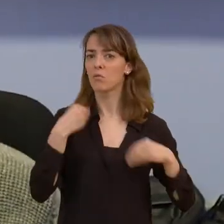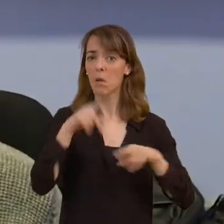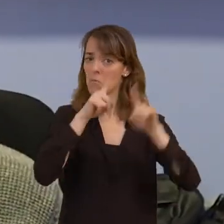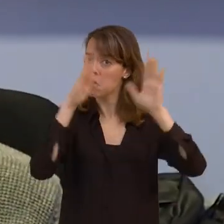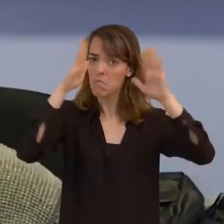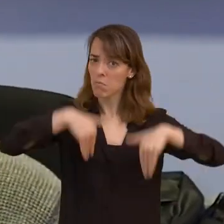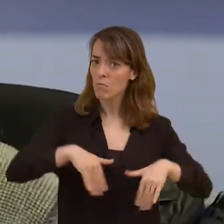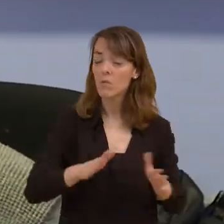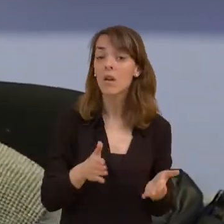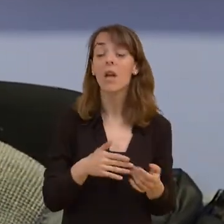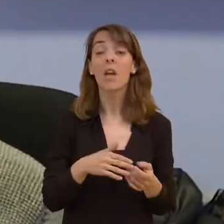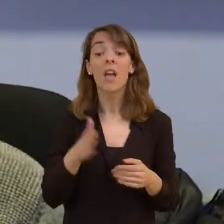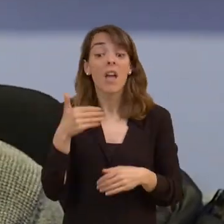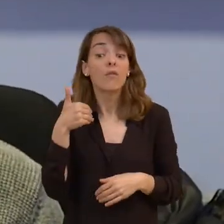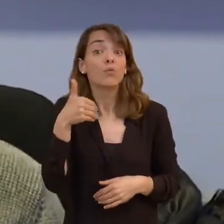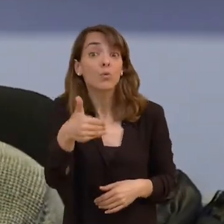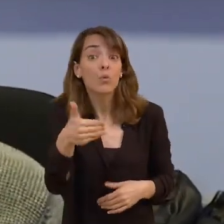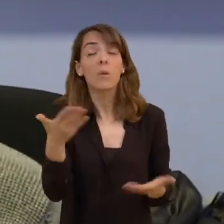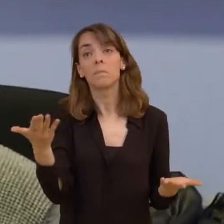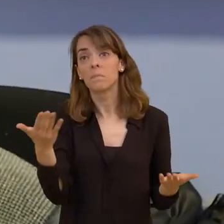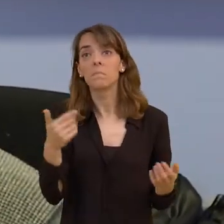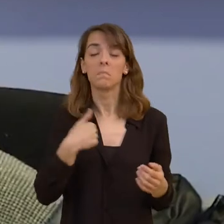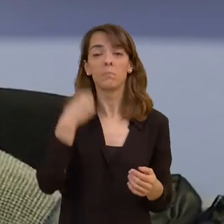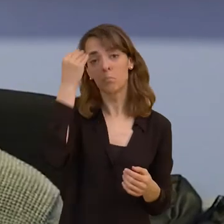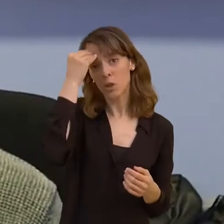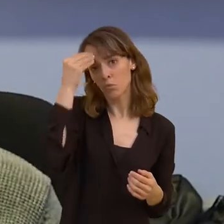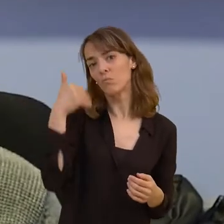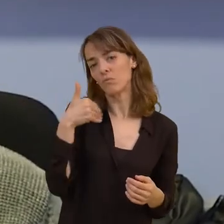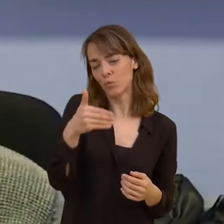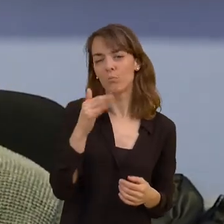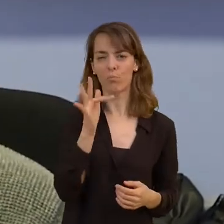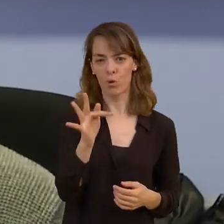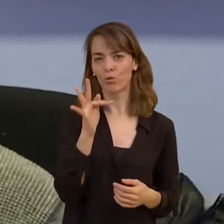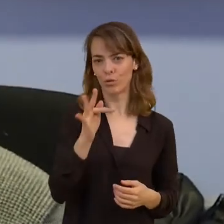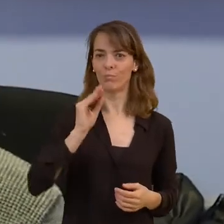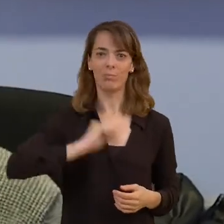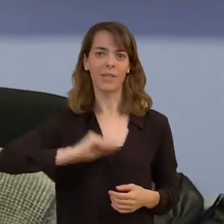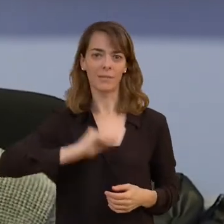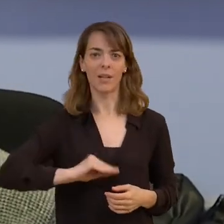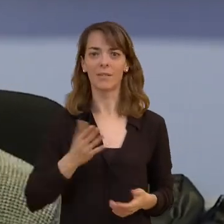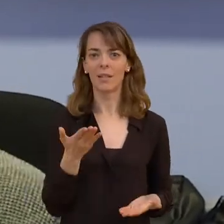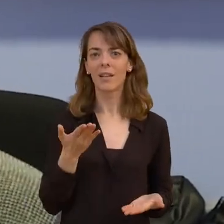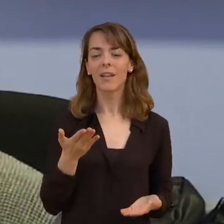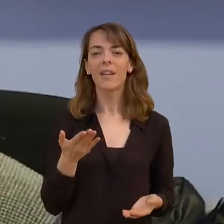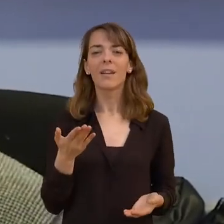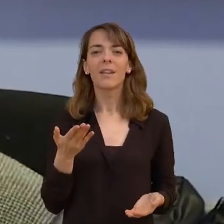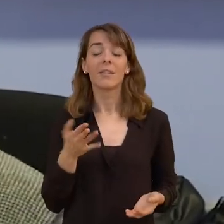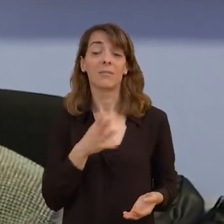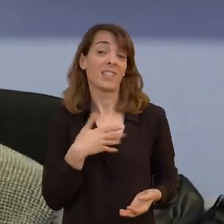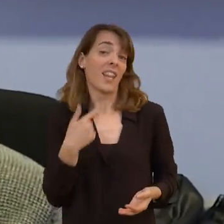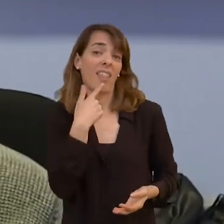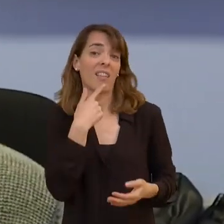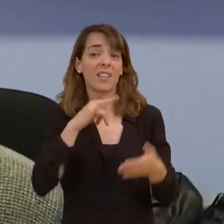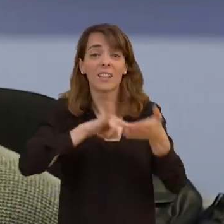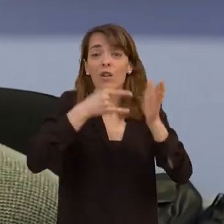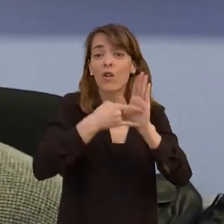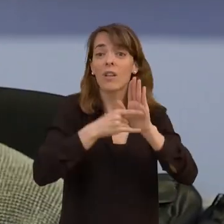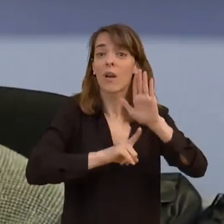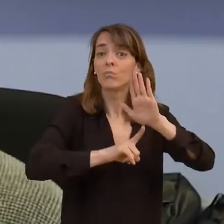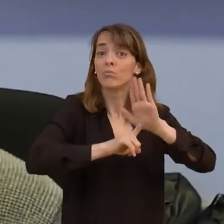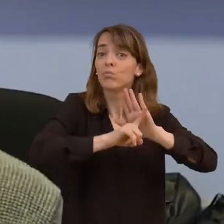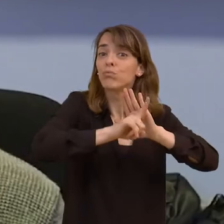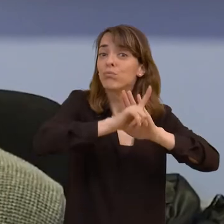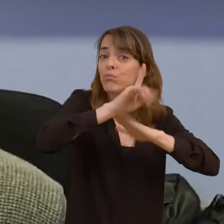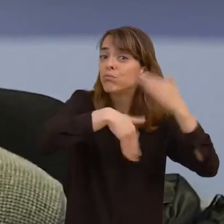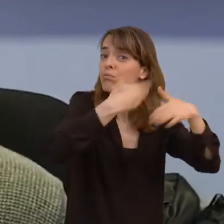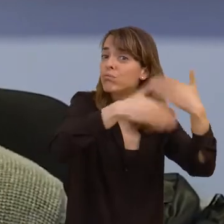El futuro yo creo que es bastante bastante halagüeño en el sentido de que la tecnología va a